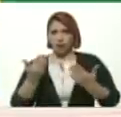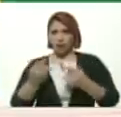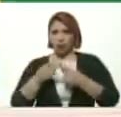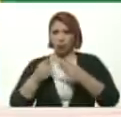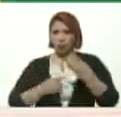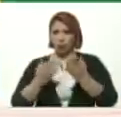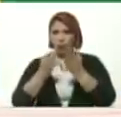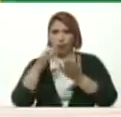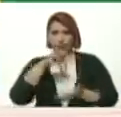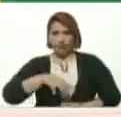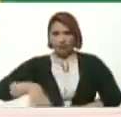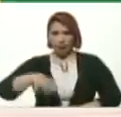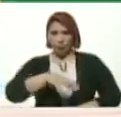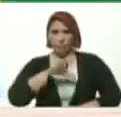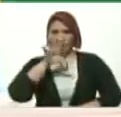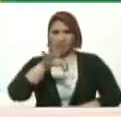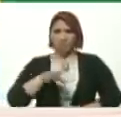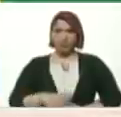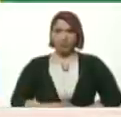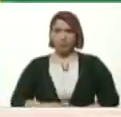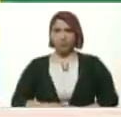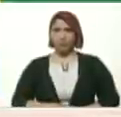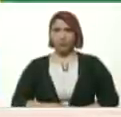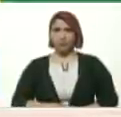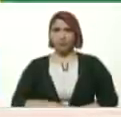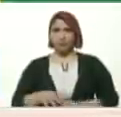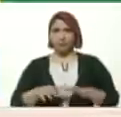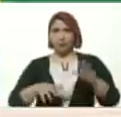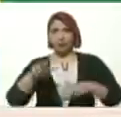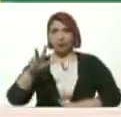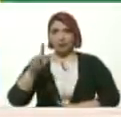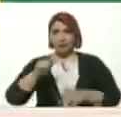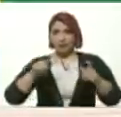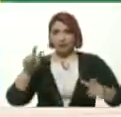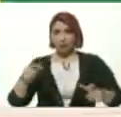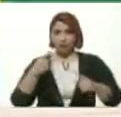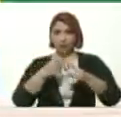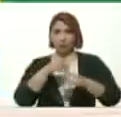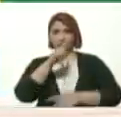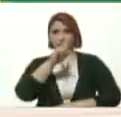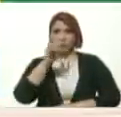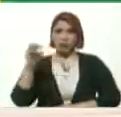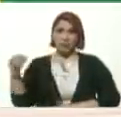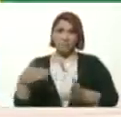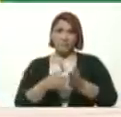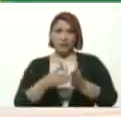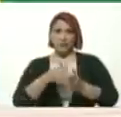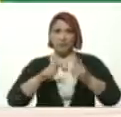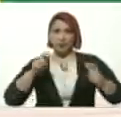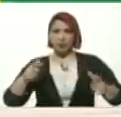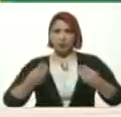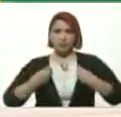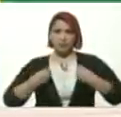estados del país Estaría en 13 casos Por 100 mil ¿Qué es la idea? A 13 casos Bajar